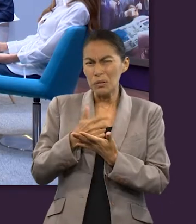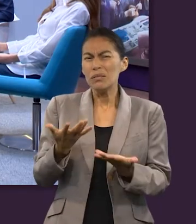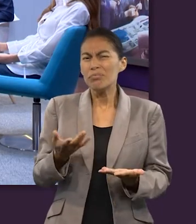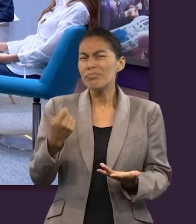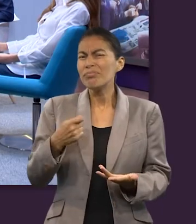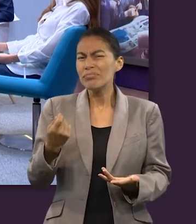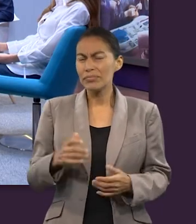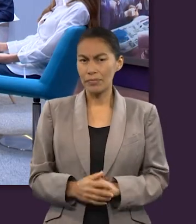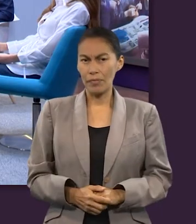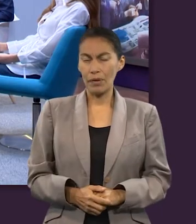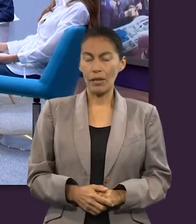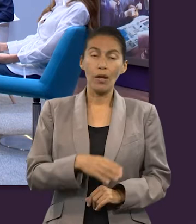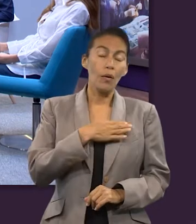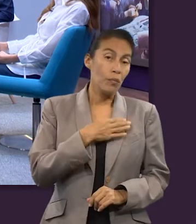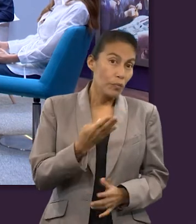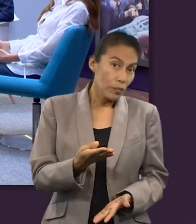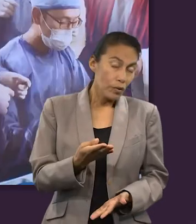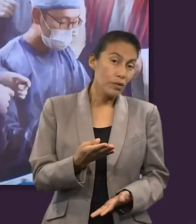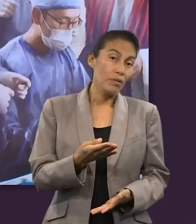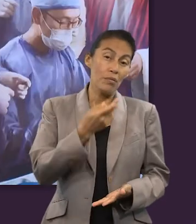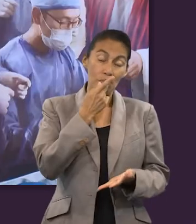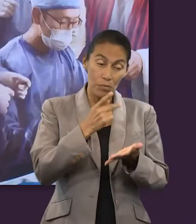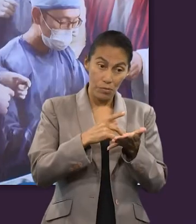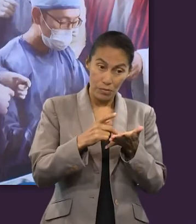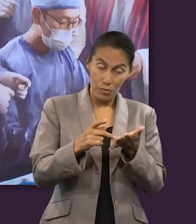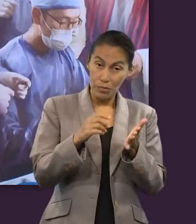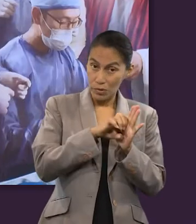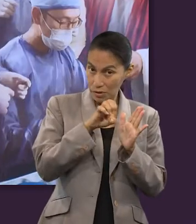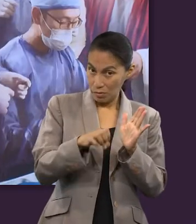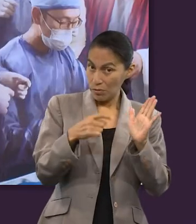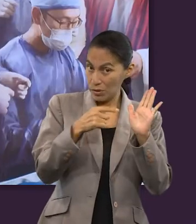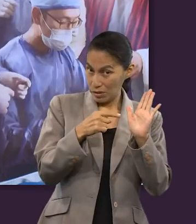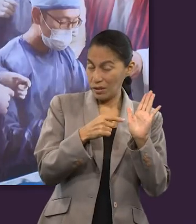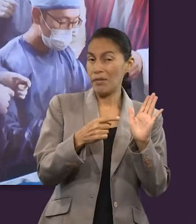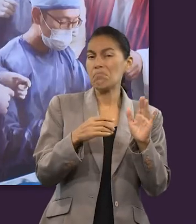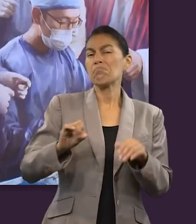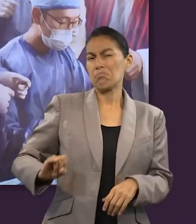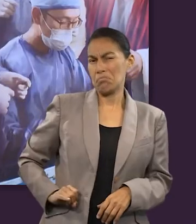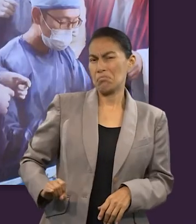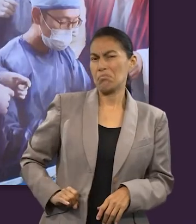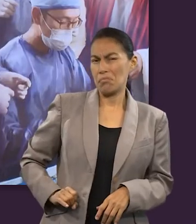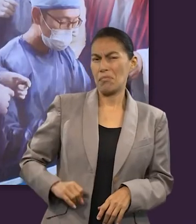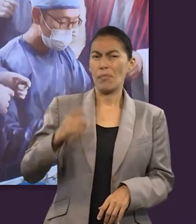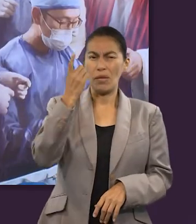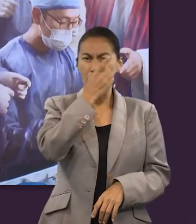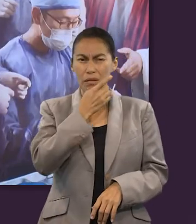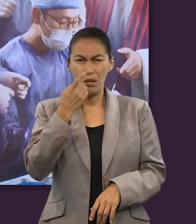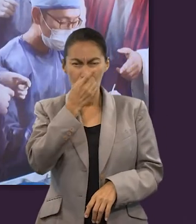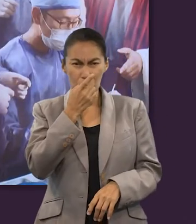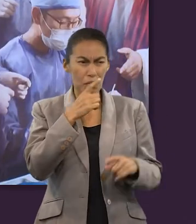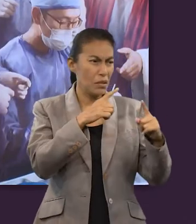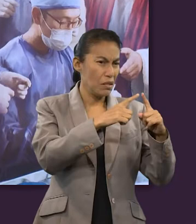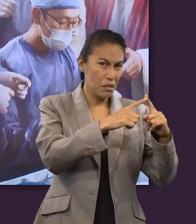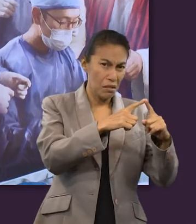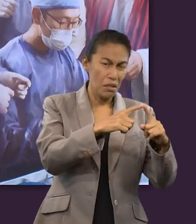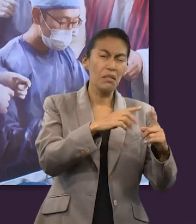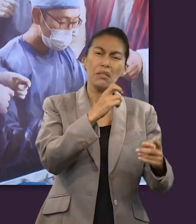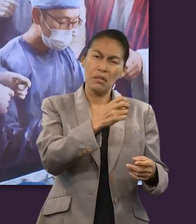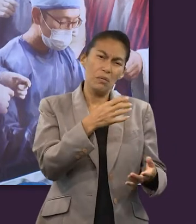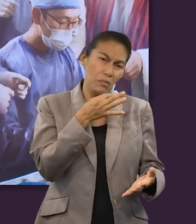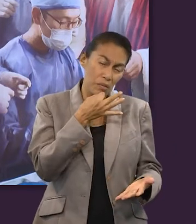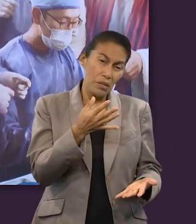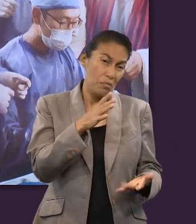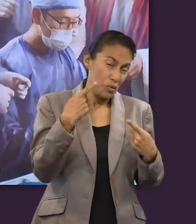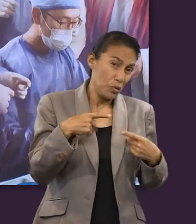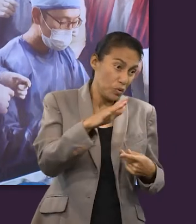nos tiene que servir a nosotros también? Bueno, tomando el ejemplo de Pablo es muy interesante. Y todos los discípulos, la iglesia